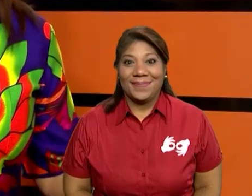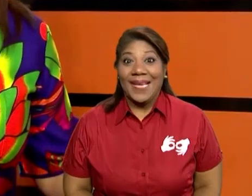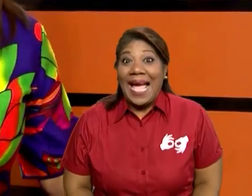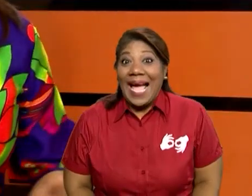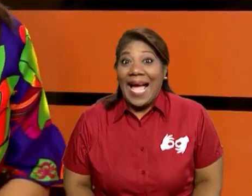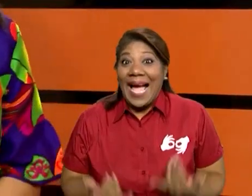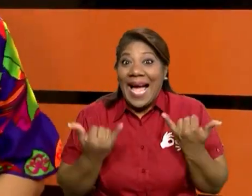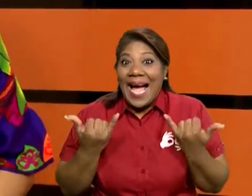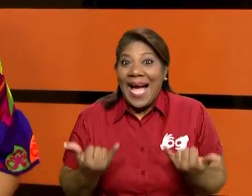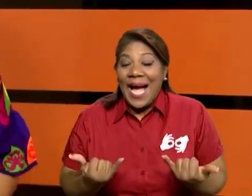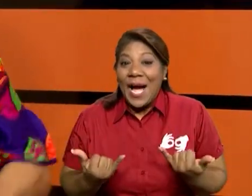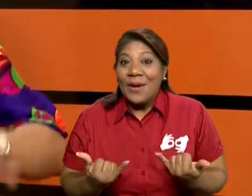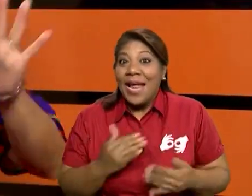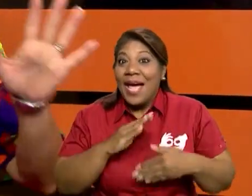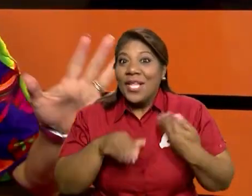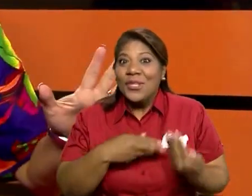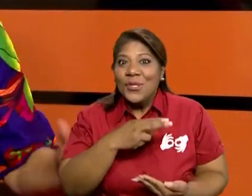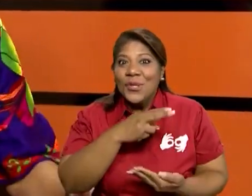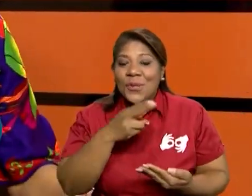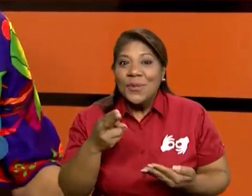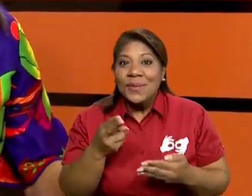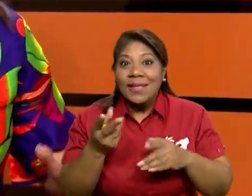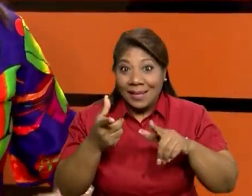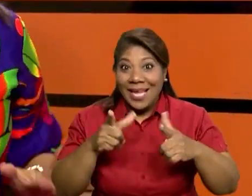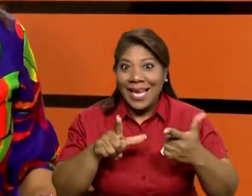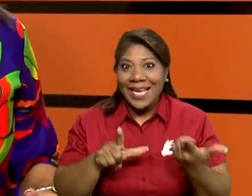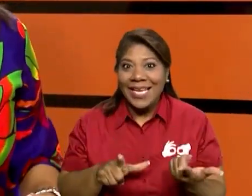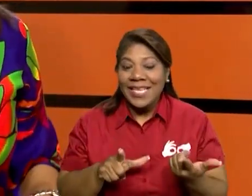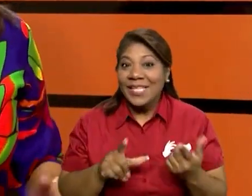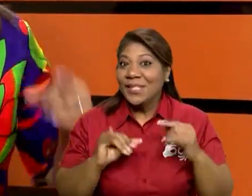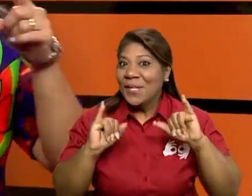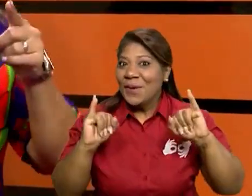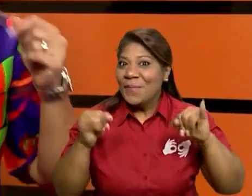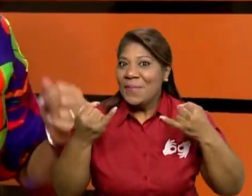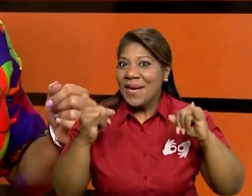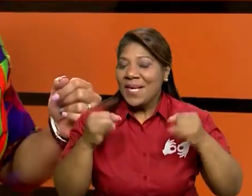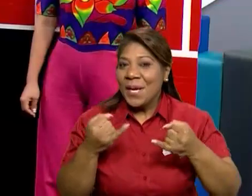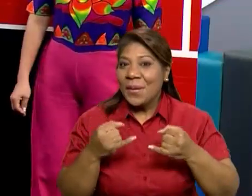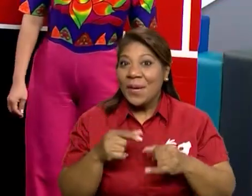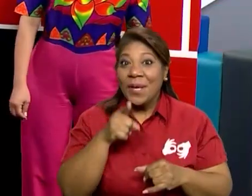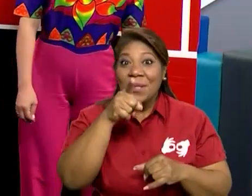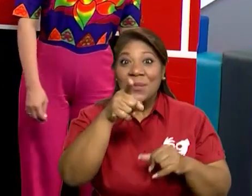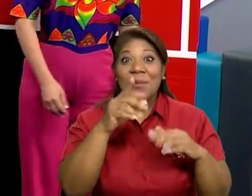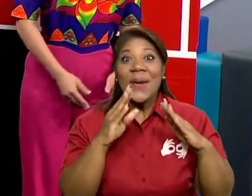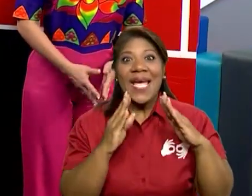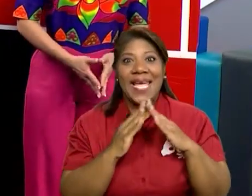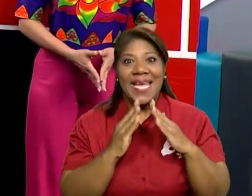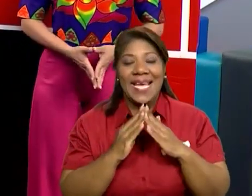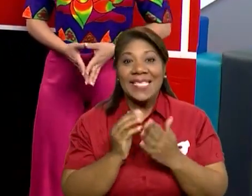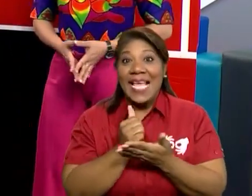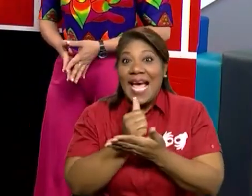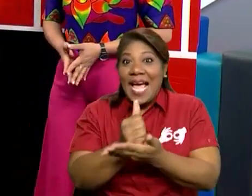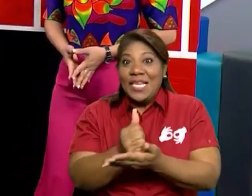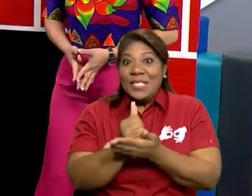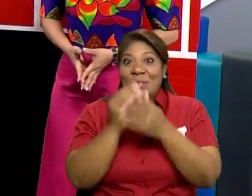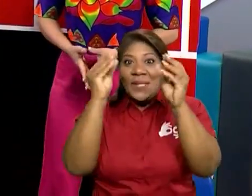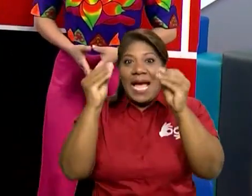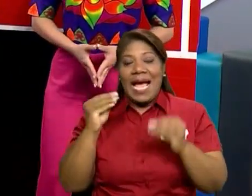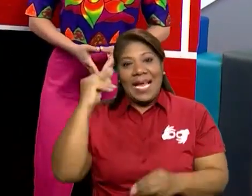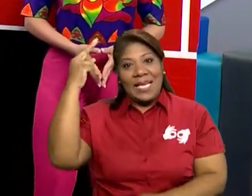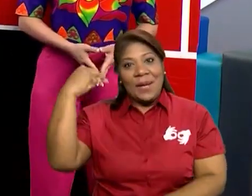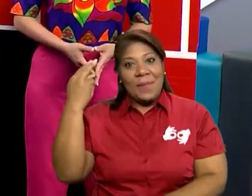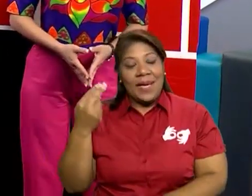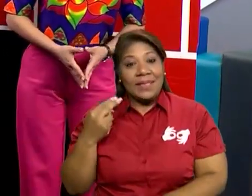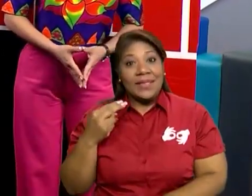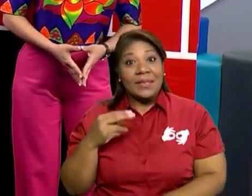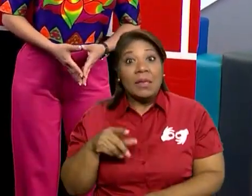Bueno, mis queridos estudiantes, ya estamos listos para jugar. Ustedes en casa tienen que ayudar a la maestra Nini o tienen